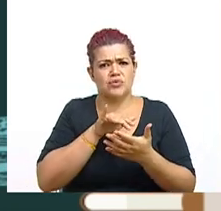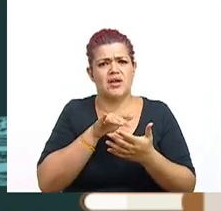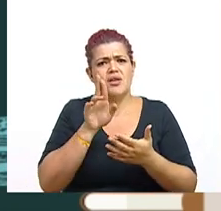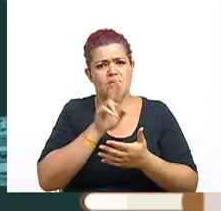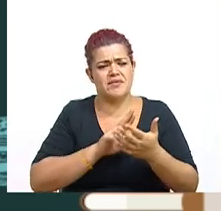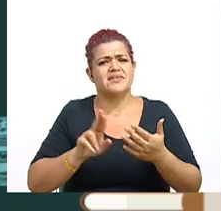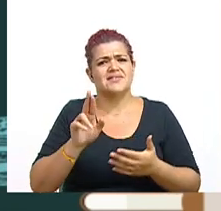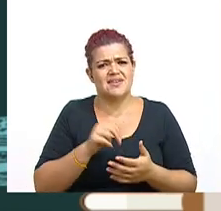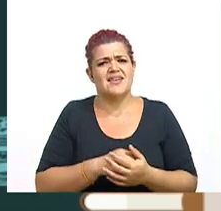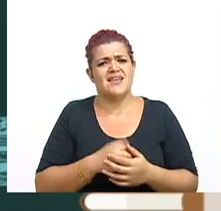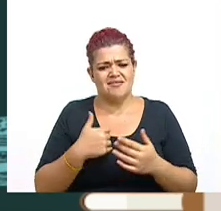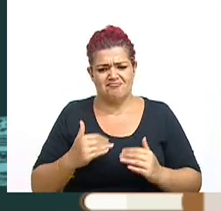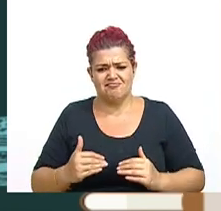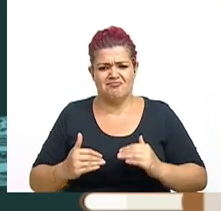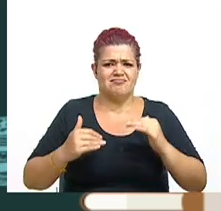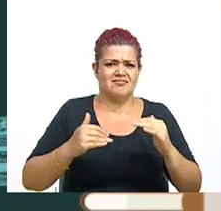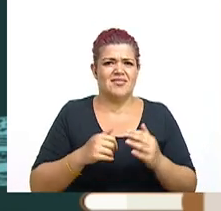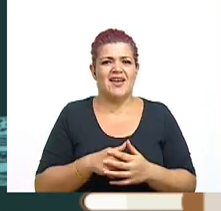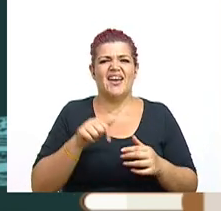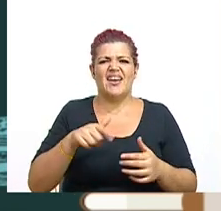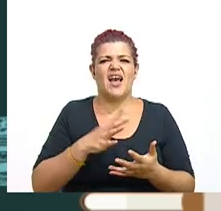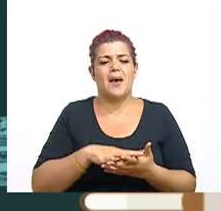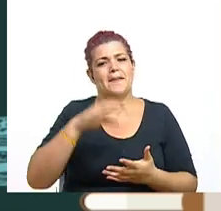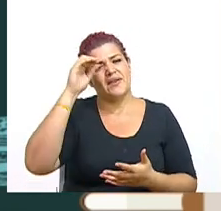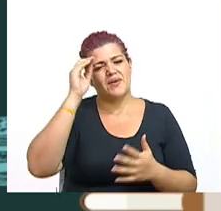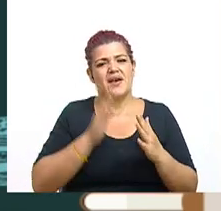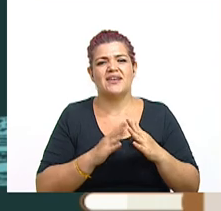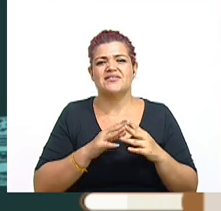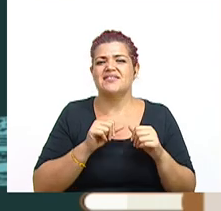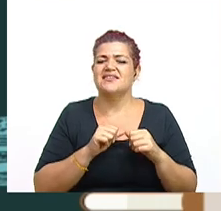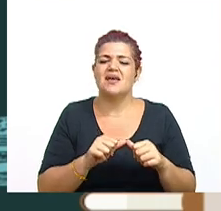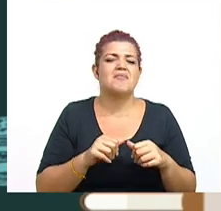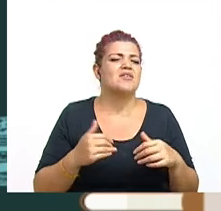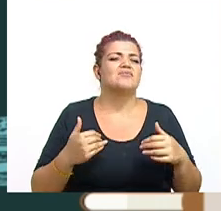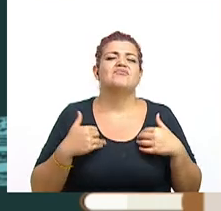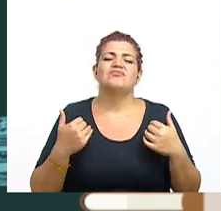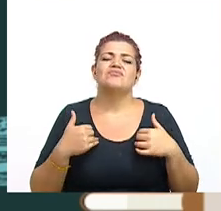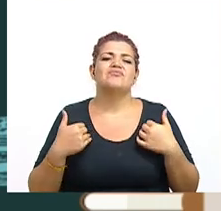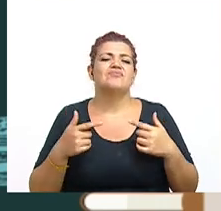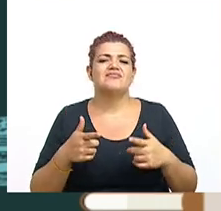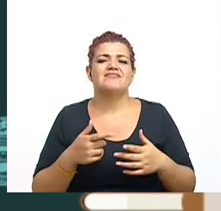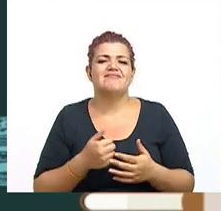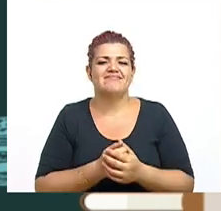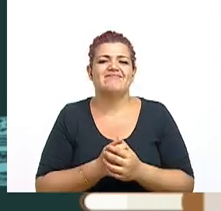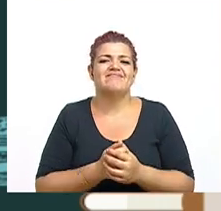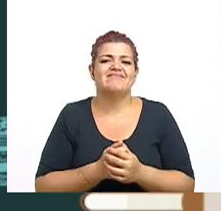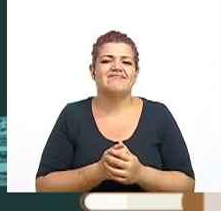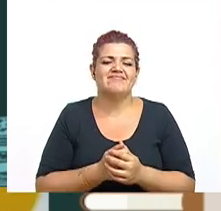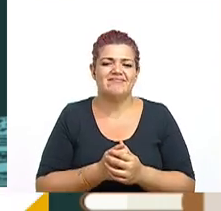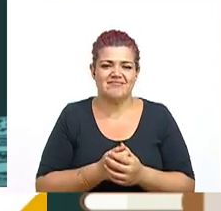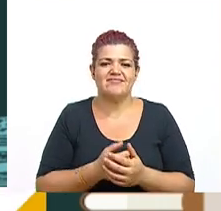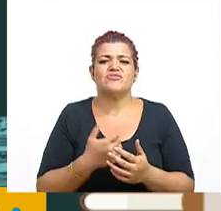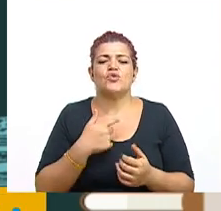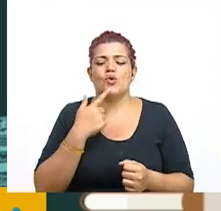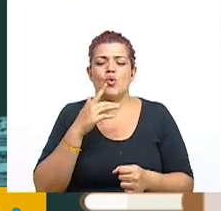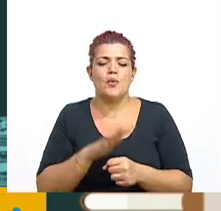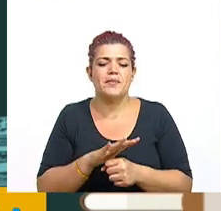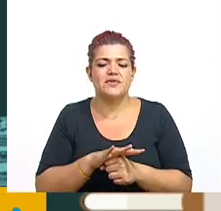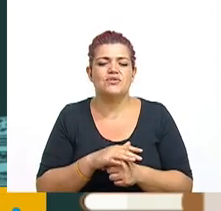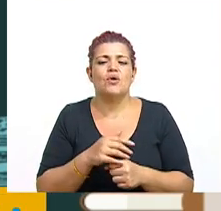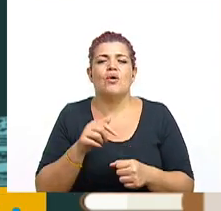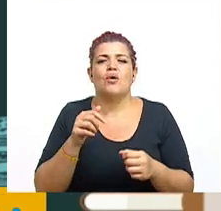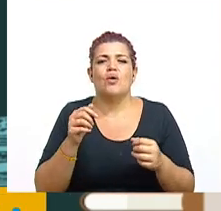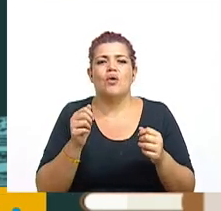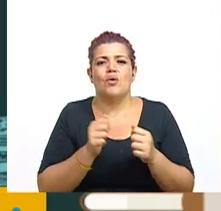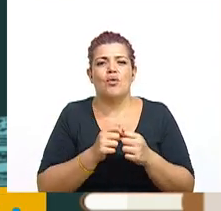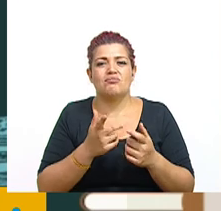profesionalmente. Estamos en Aprenda en Casa, siempre muy contentos con el favor de su sintonía, muy comprometidos con esta